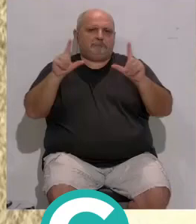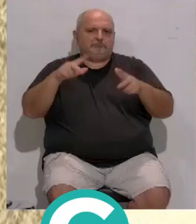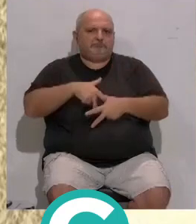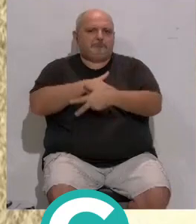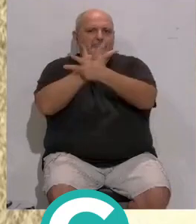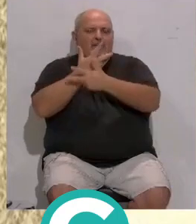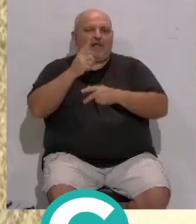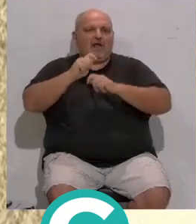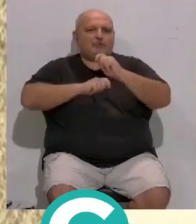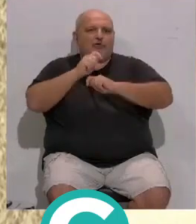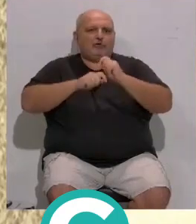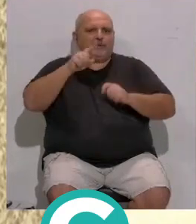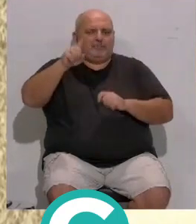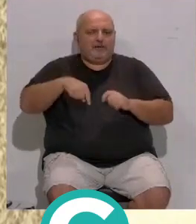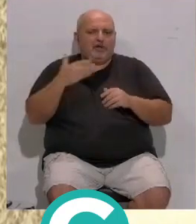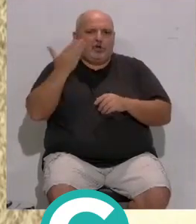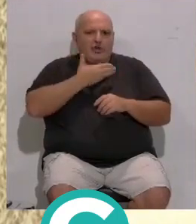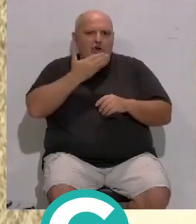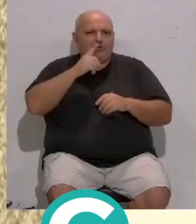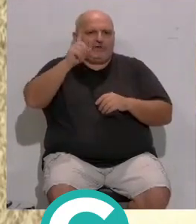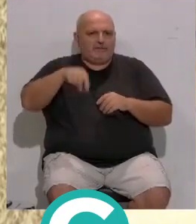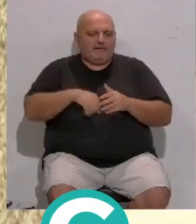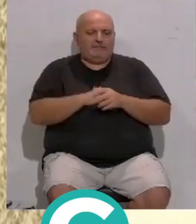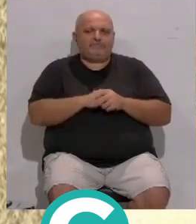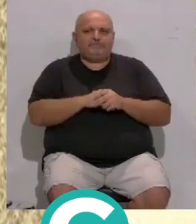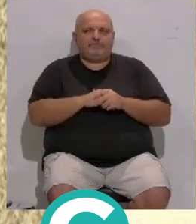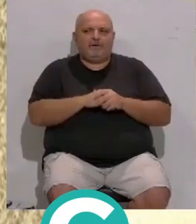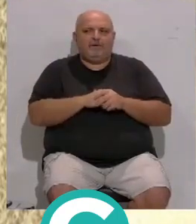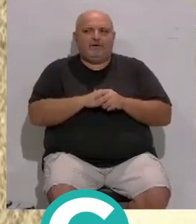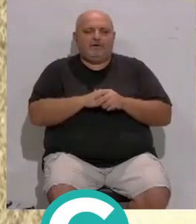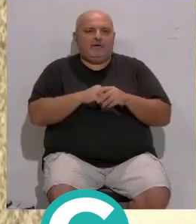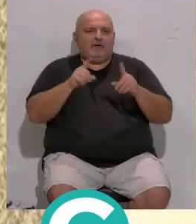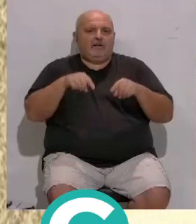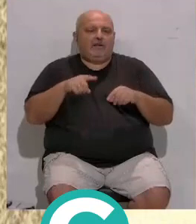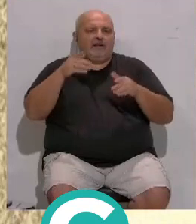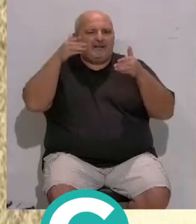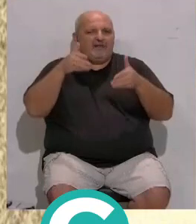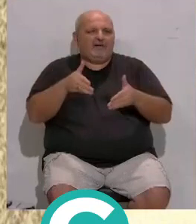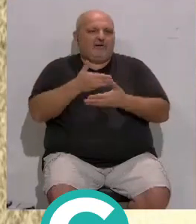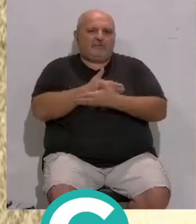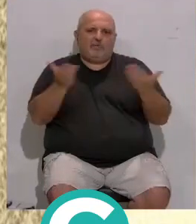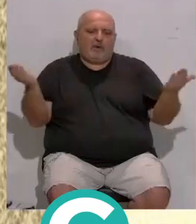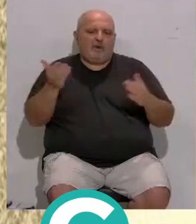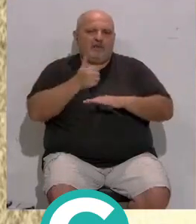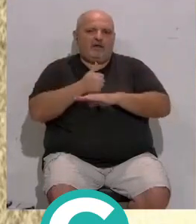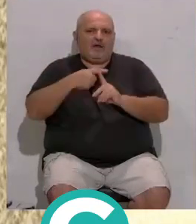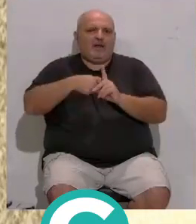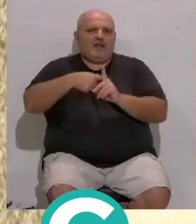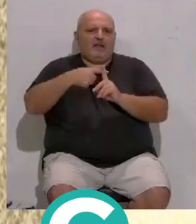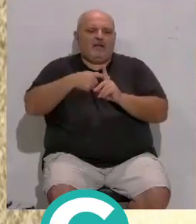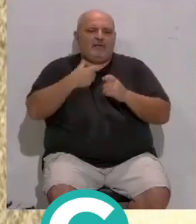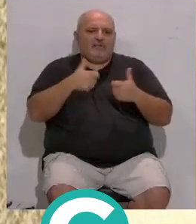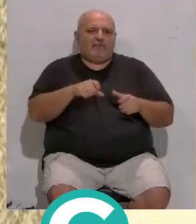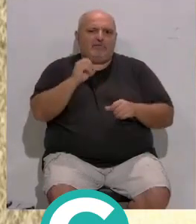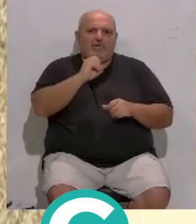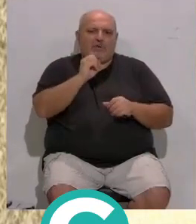talleres en asociaciones... ...en colegios también... ...y está enfocado a todo el mundo... ...el nivel es desde